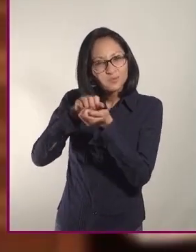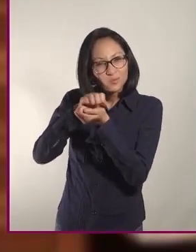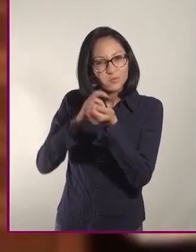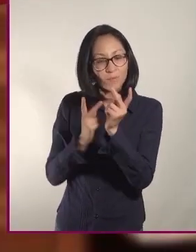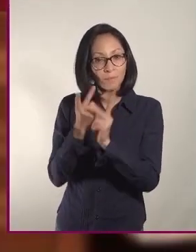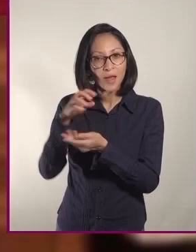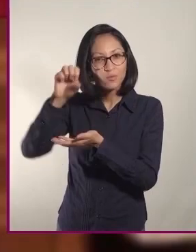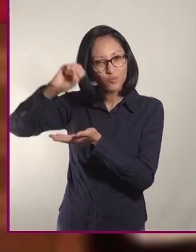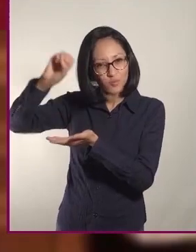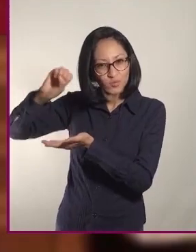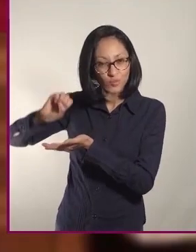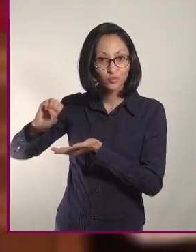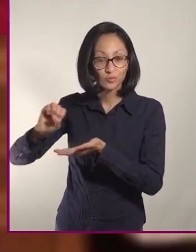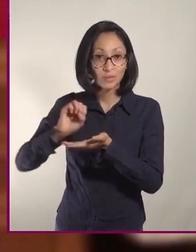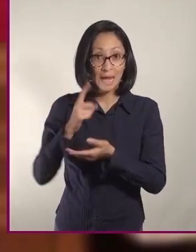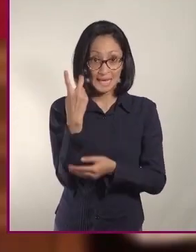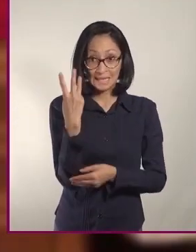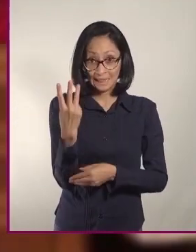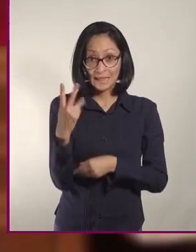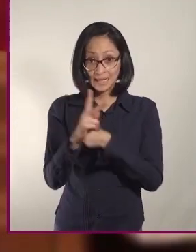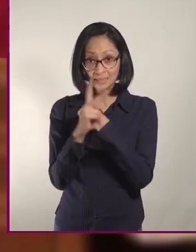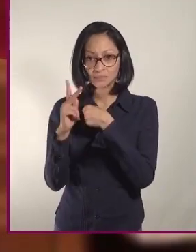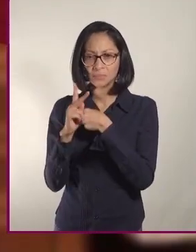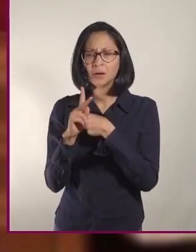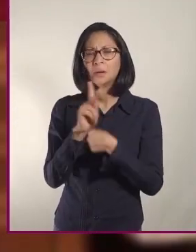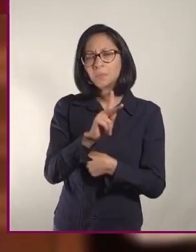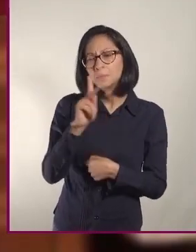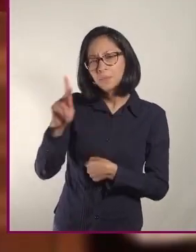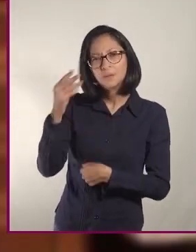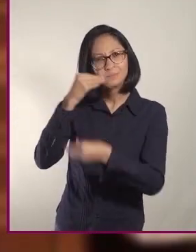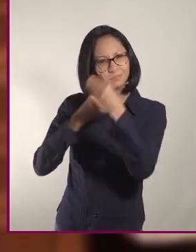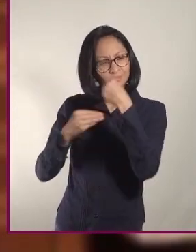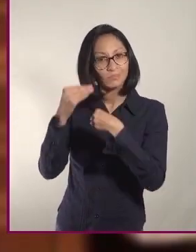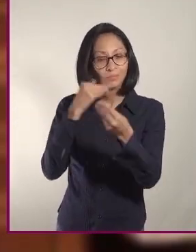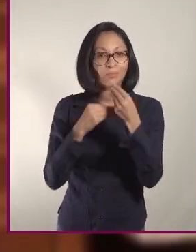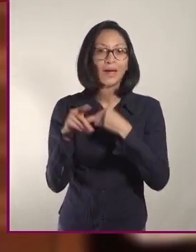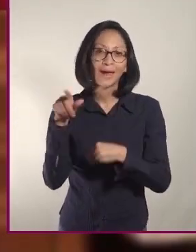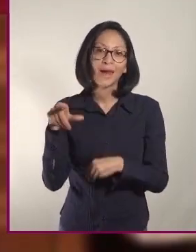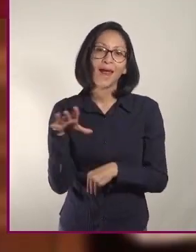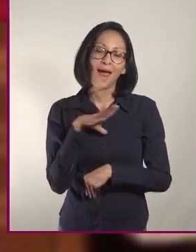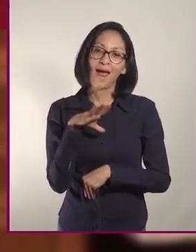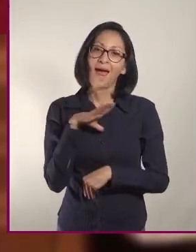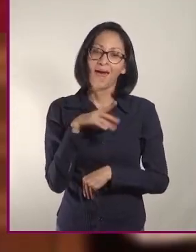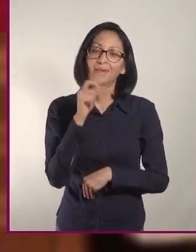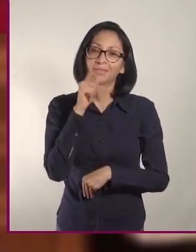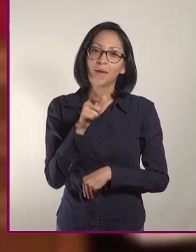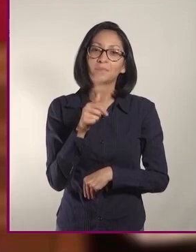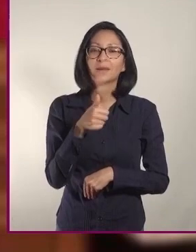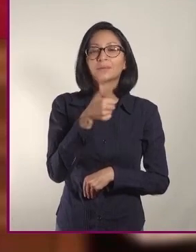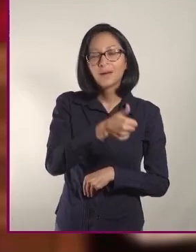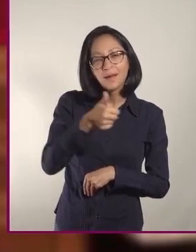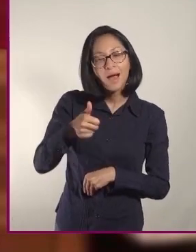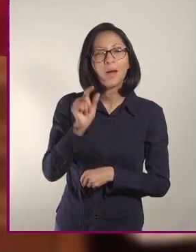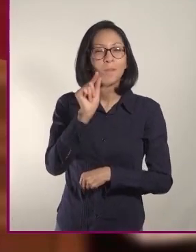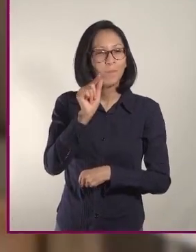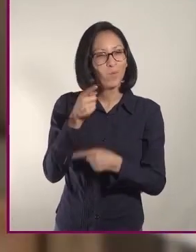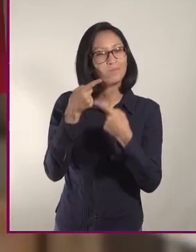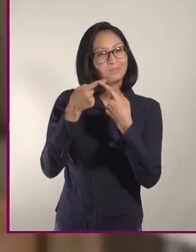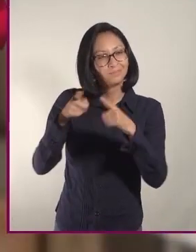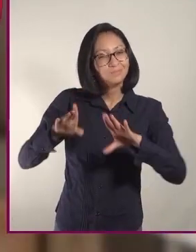Aunque estos tres países comparten características alimenticias, tienen sus exquisitas y saludables diferencias.